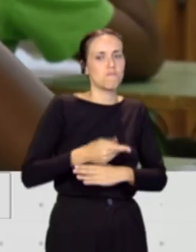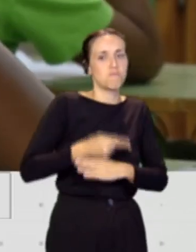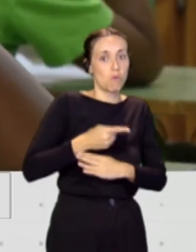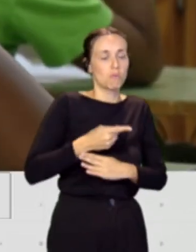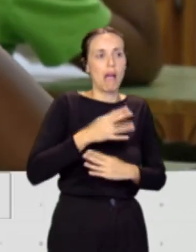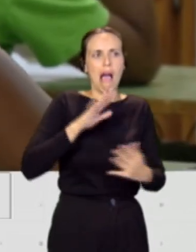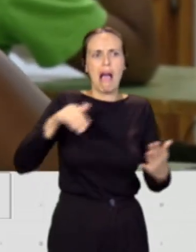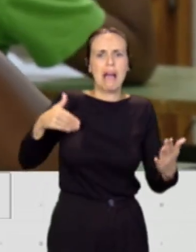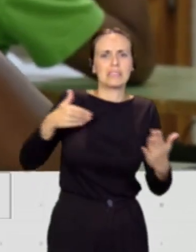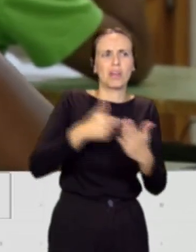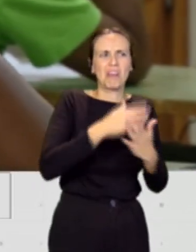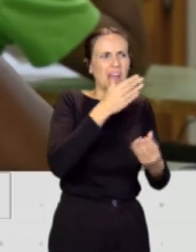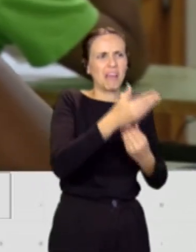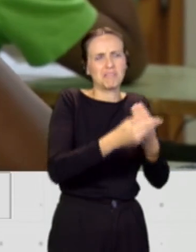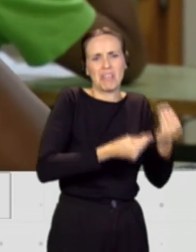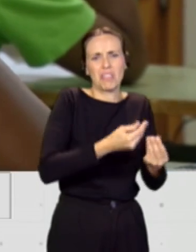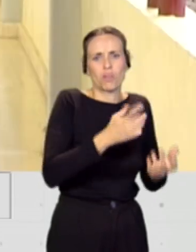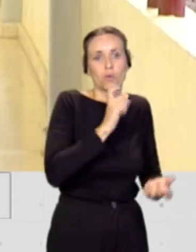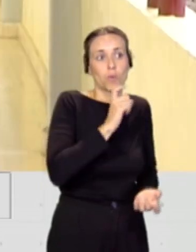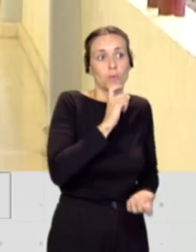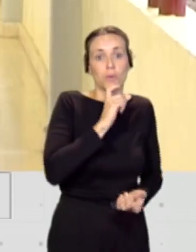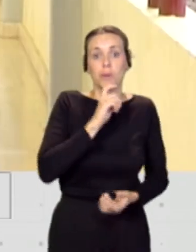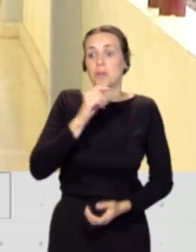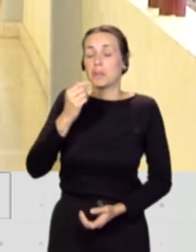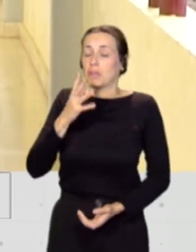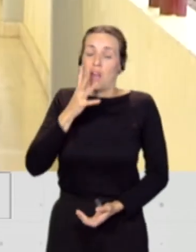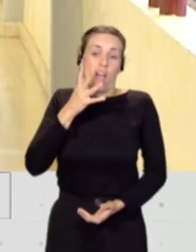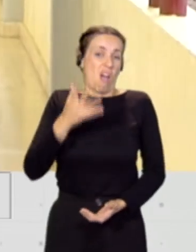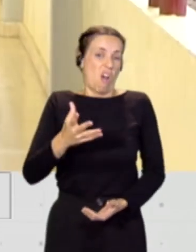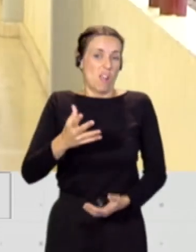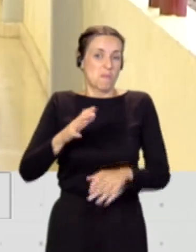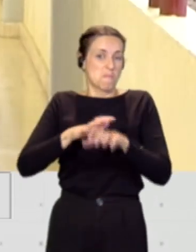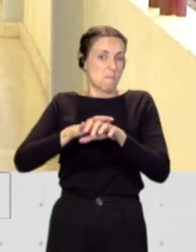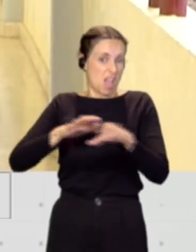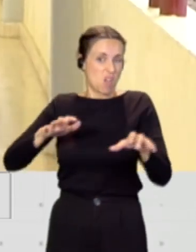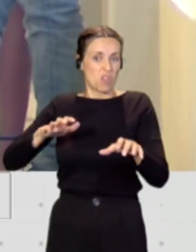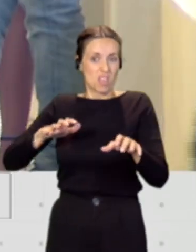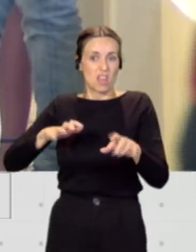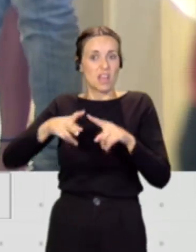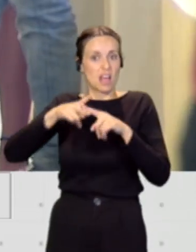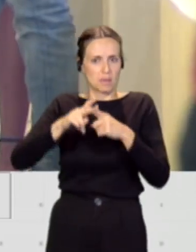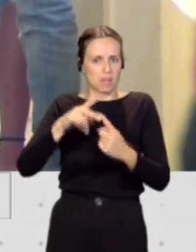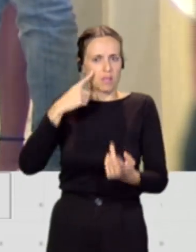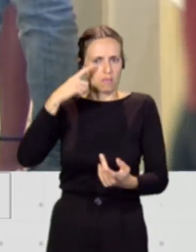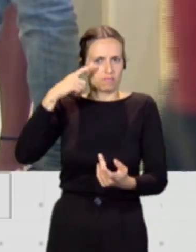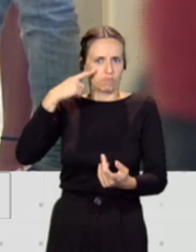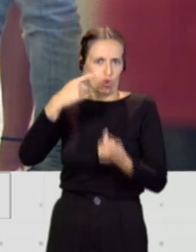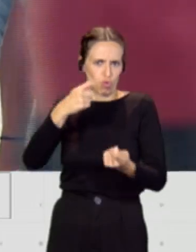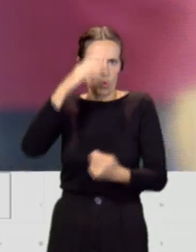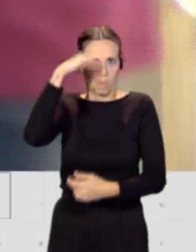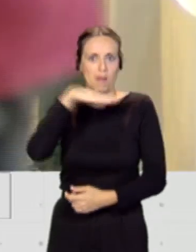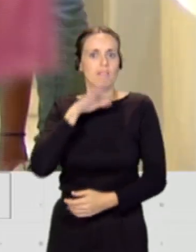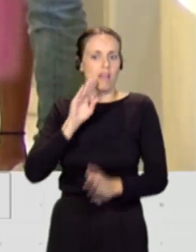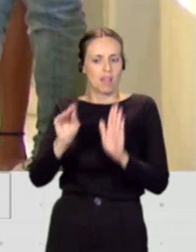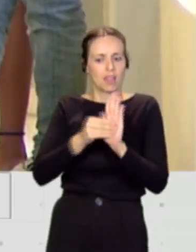Bueno, hasta ahora, a día de hoy, bueno, pues casi todas las herramientas también establecen estos sistemas de control parental. Lo que pasa es que, bueno,